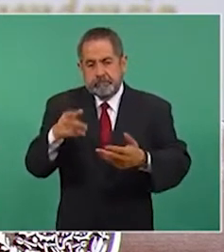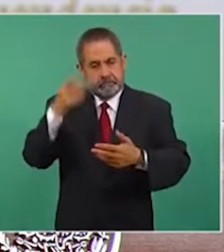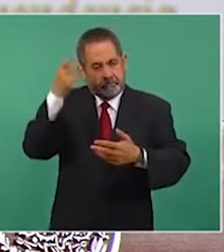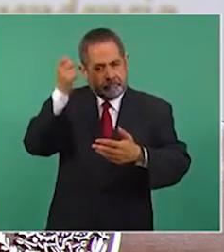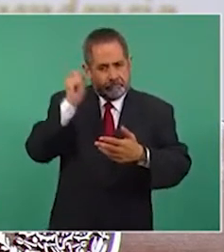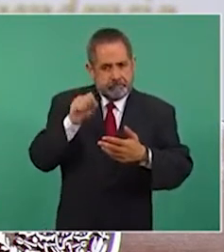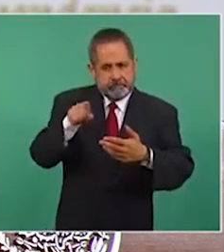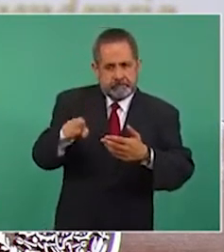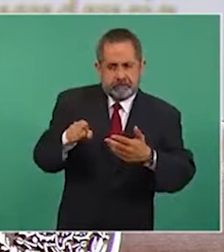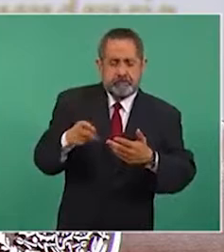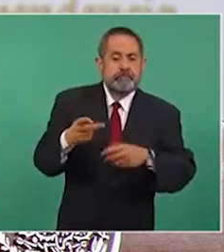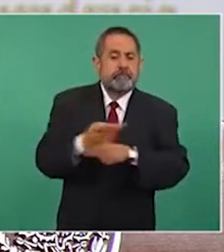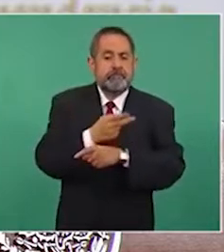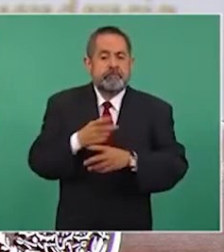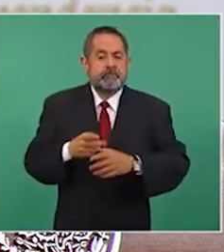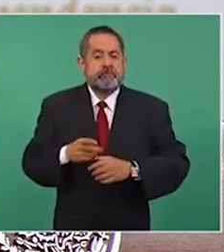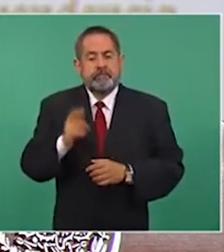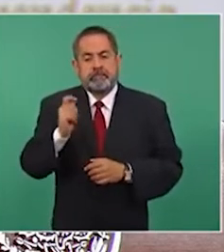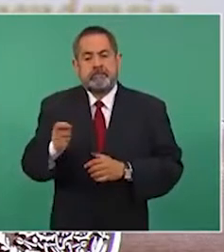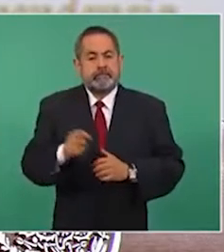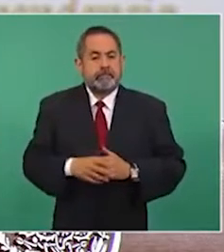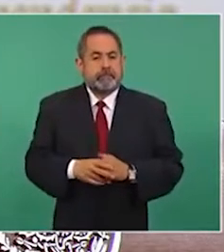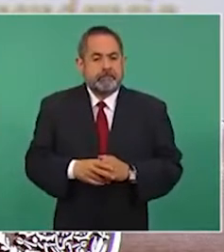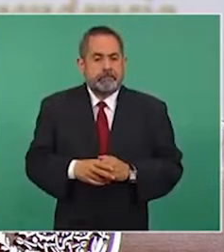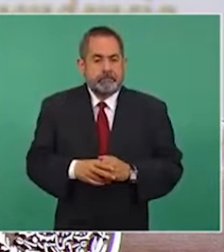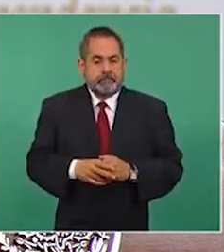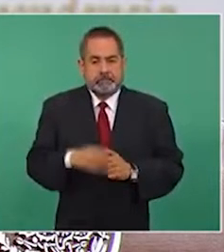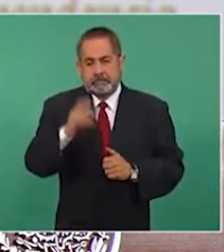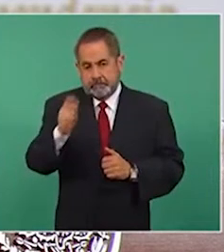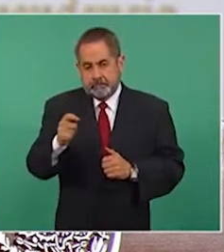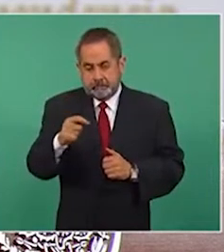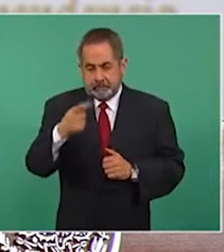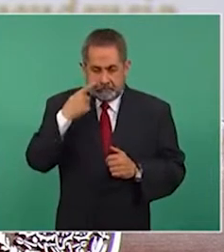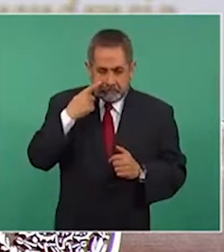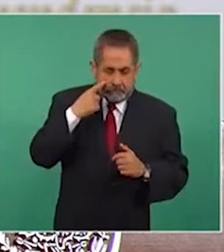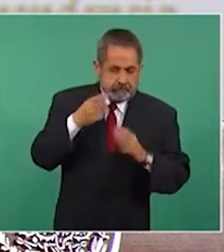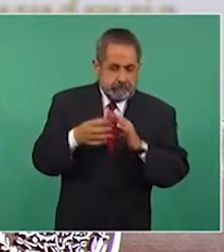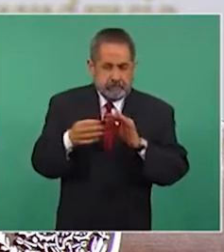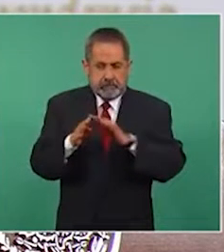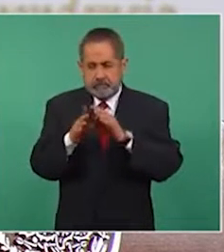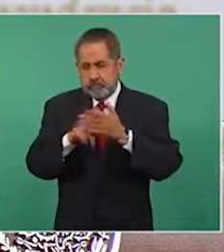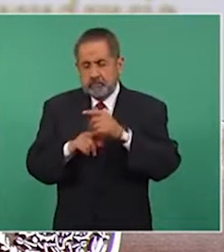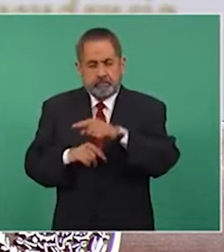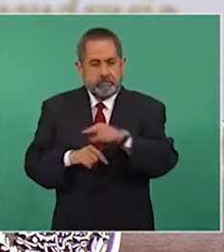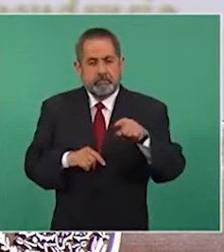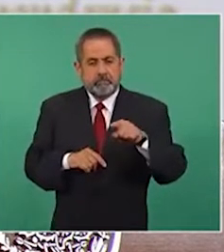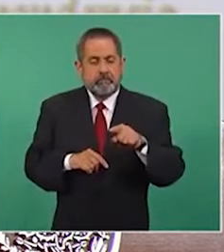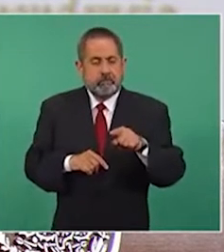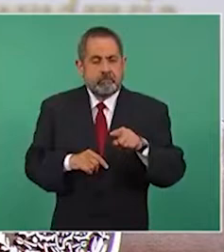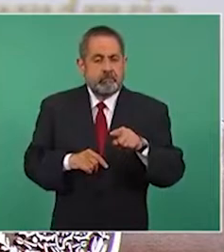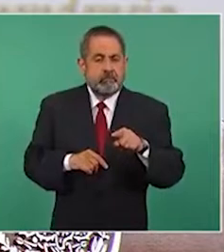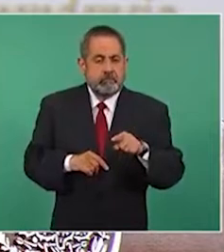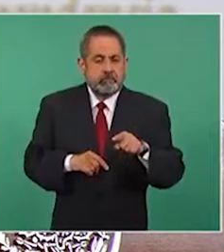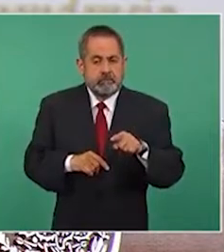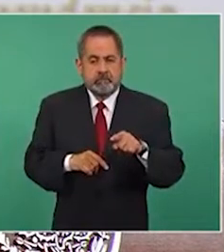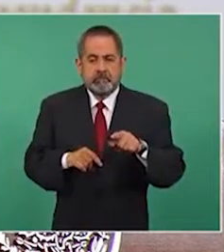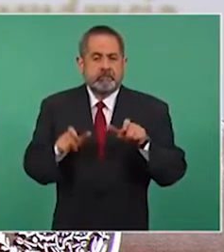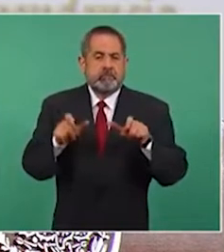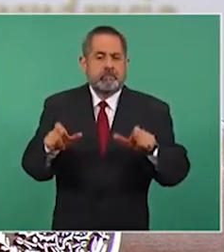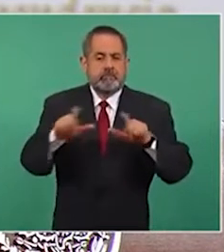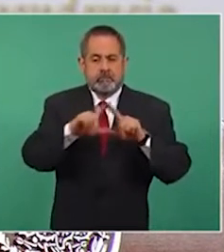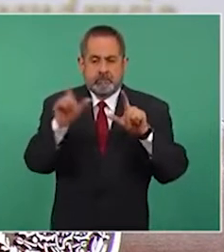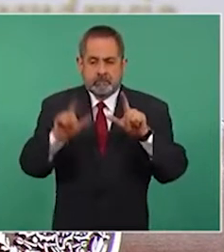en Sinaloa, que luego de la atención de la Guardia